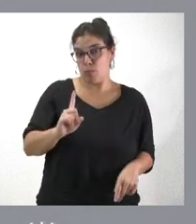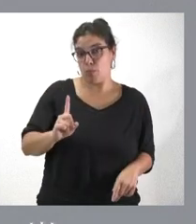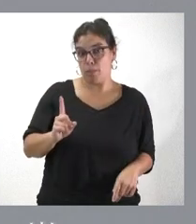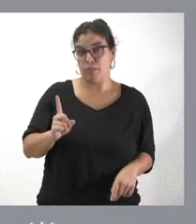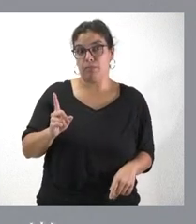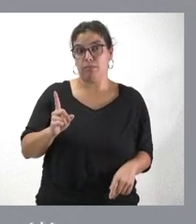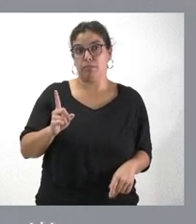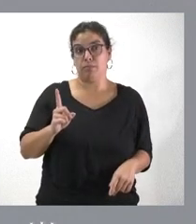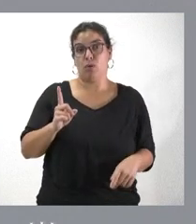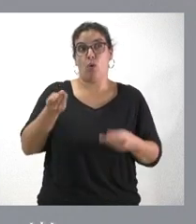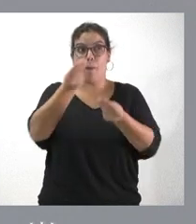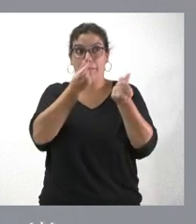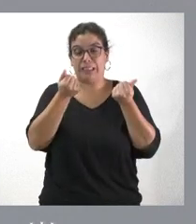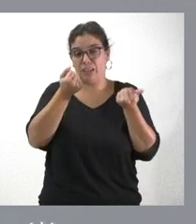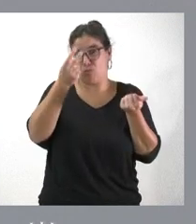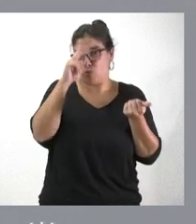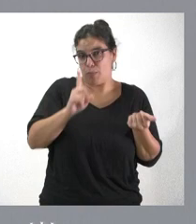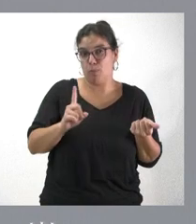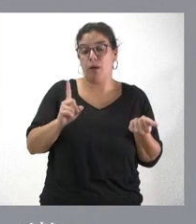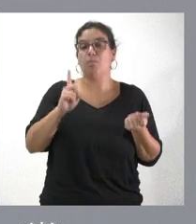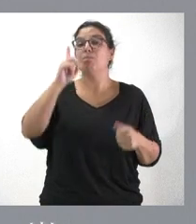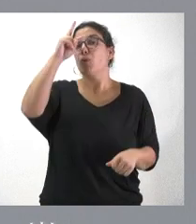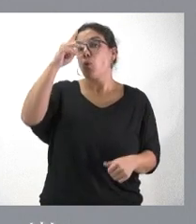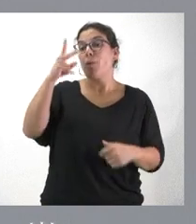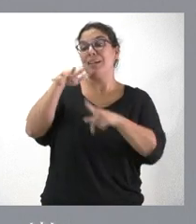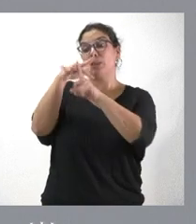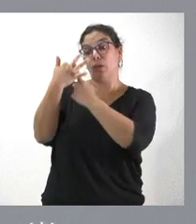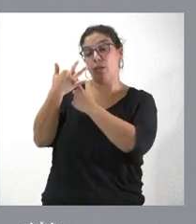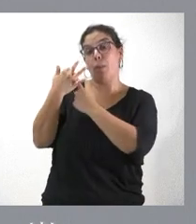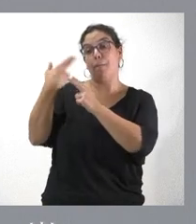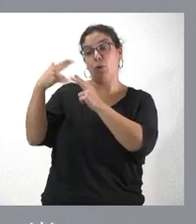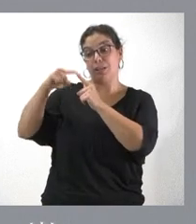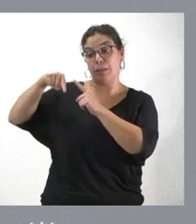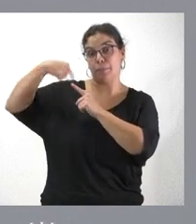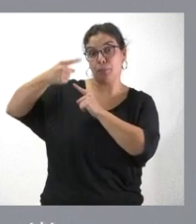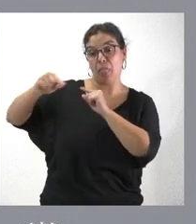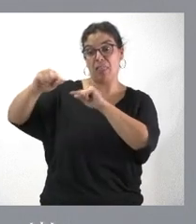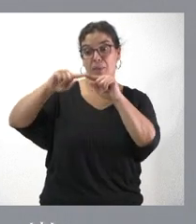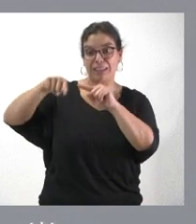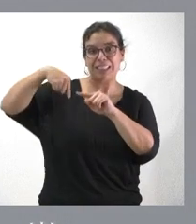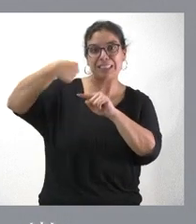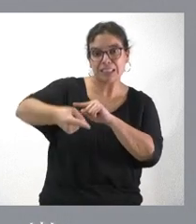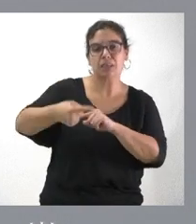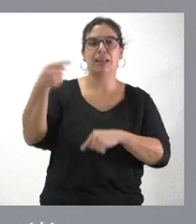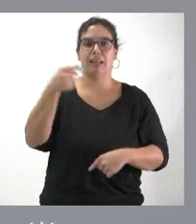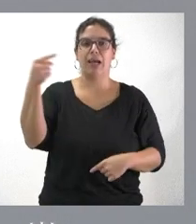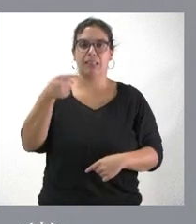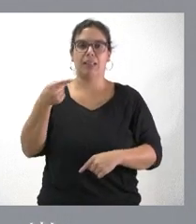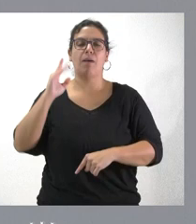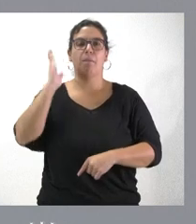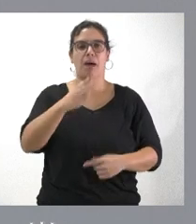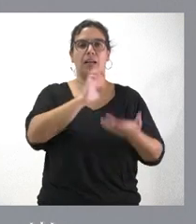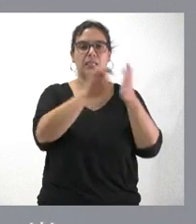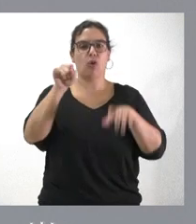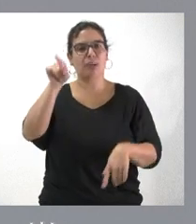el clima del debate político, sino que de esa situación del debate político se deriven consecuencias prácticas negativas para Castilla y León y para la gente de